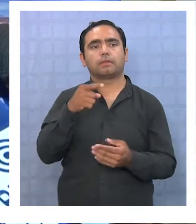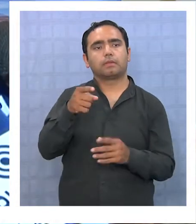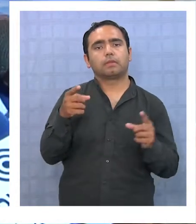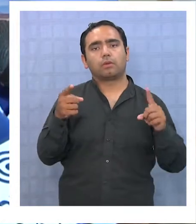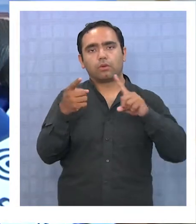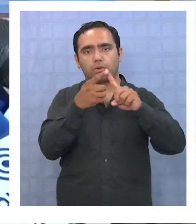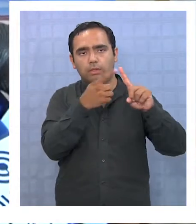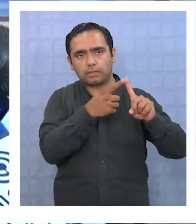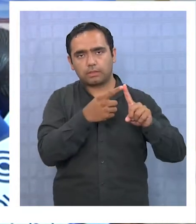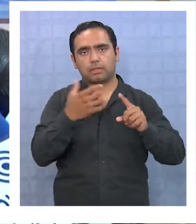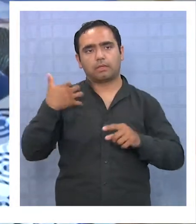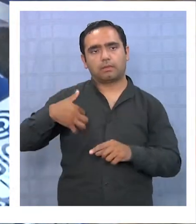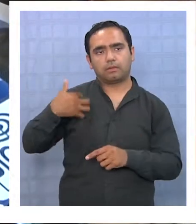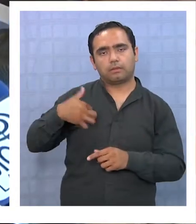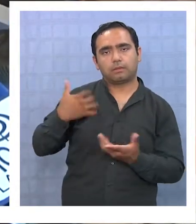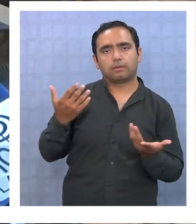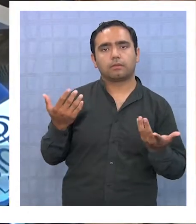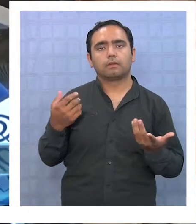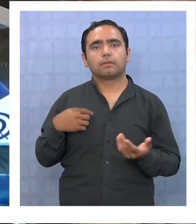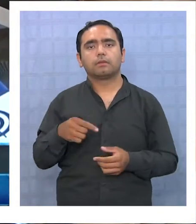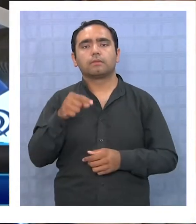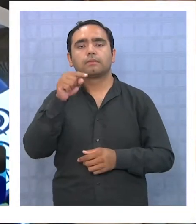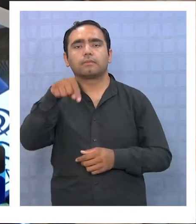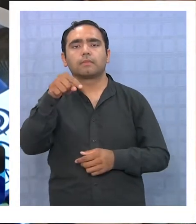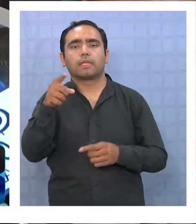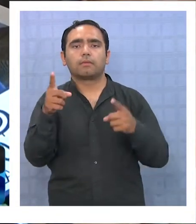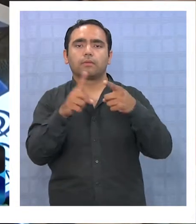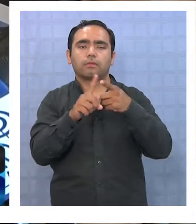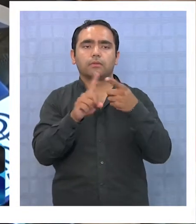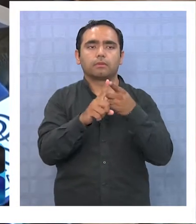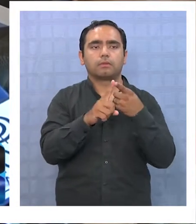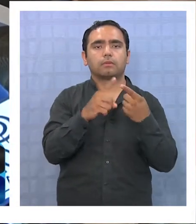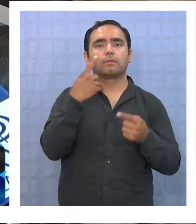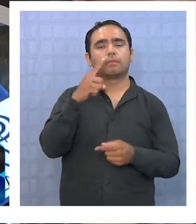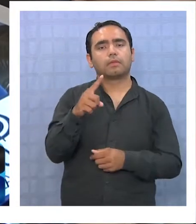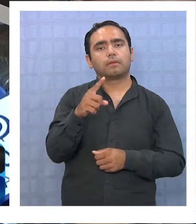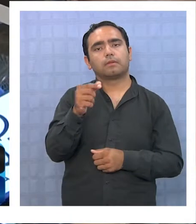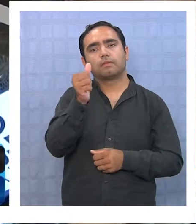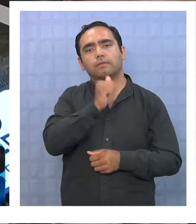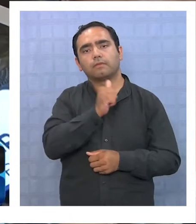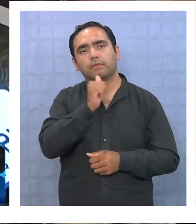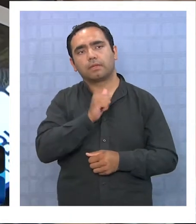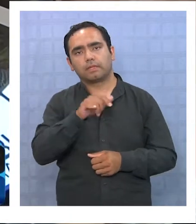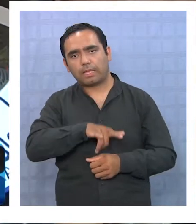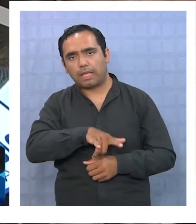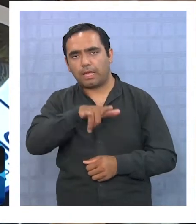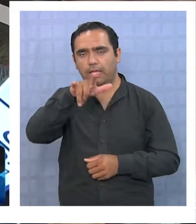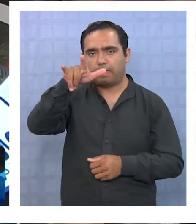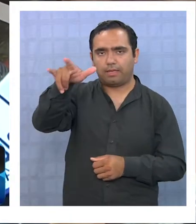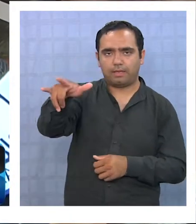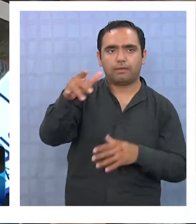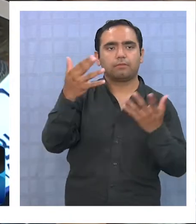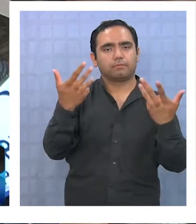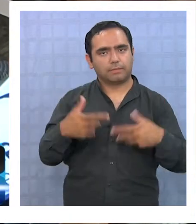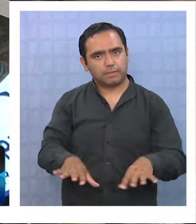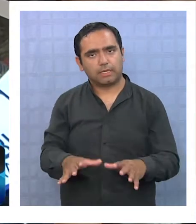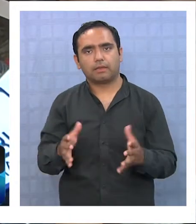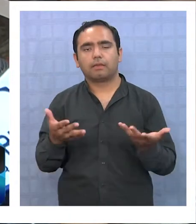ruta permanente que nos conecte con Argentina. En vía terrestre estamos conectados, pero faltaba conectarse vía aérea. El empresariado ese